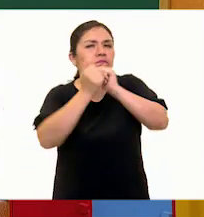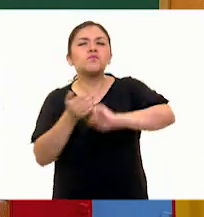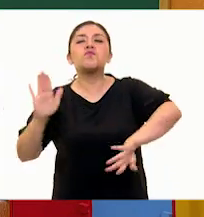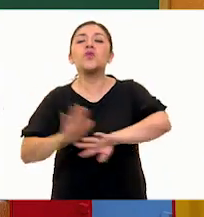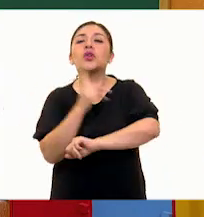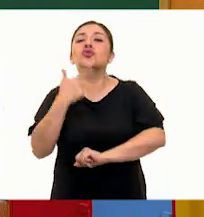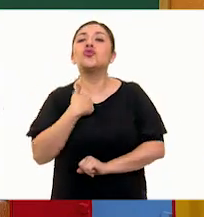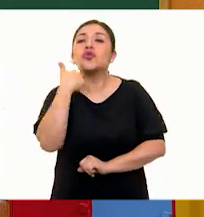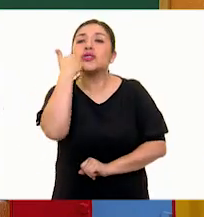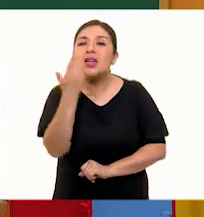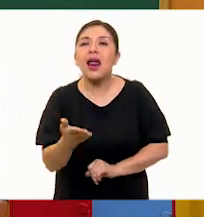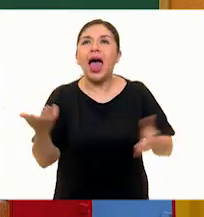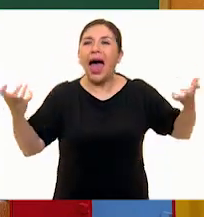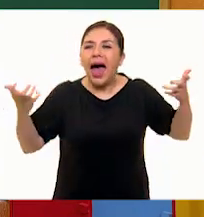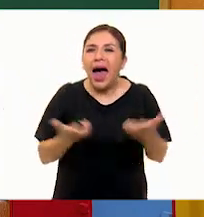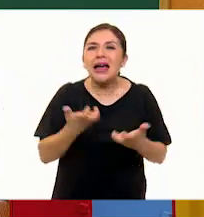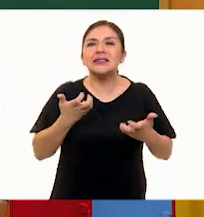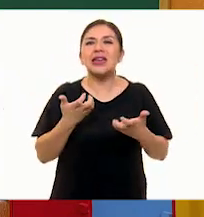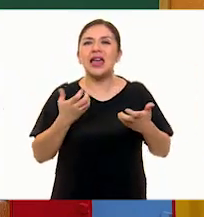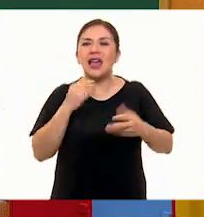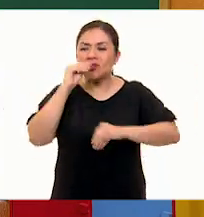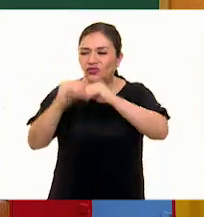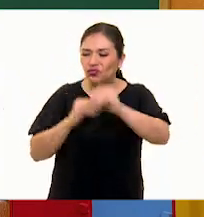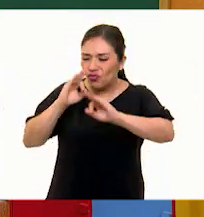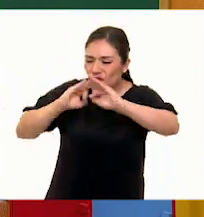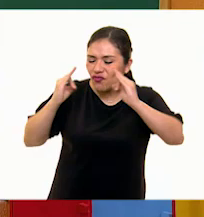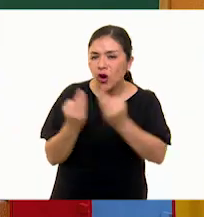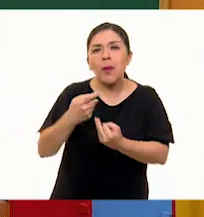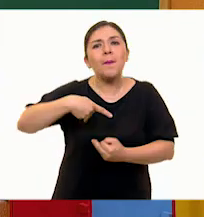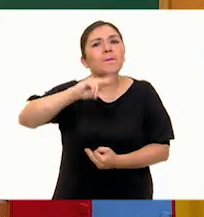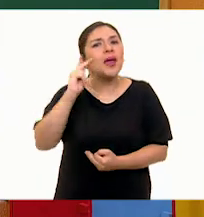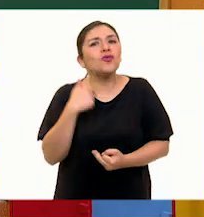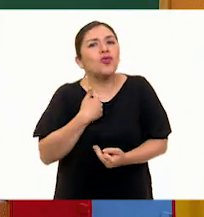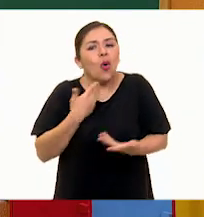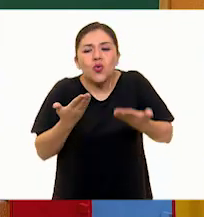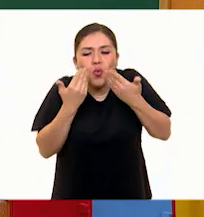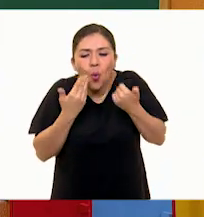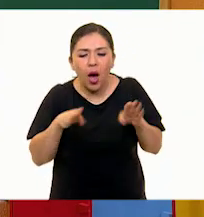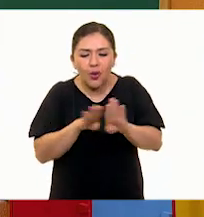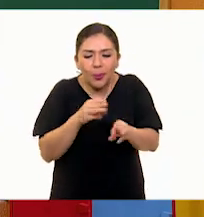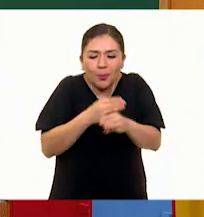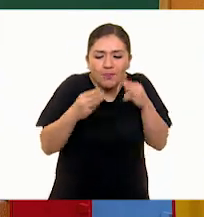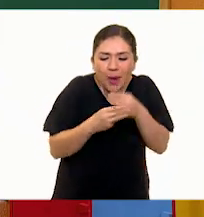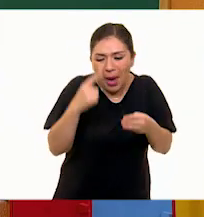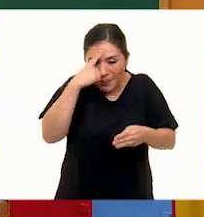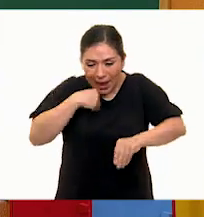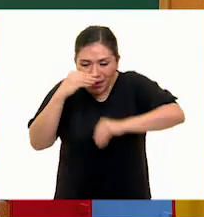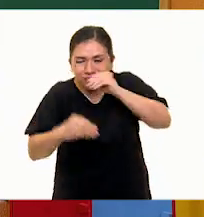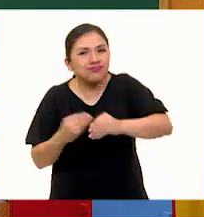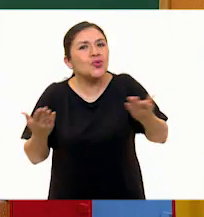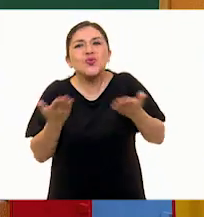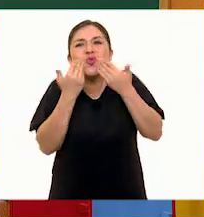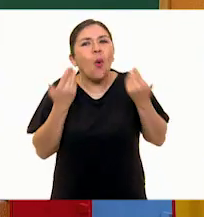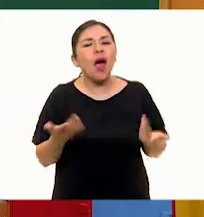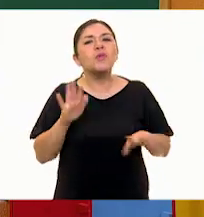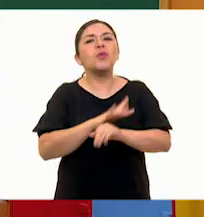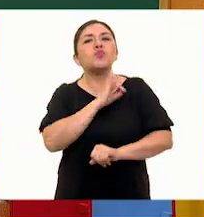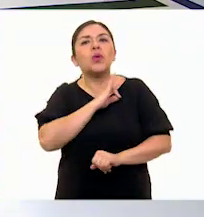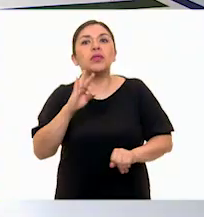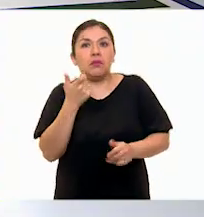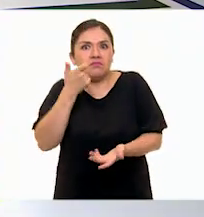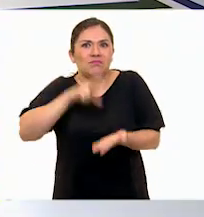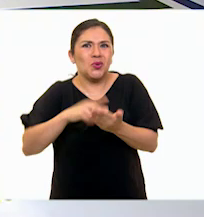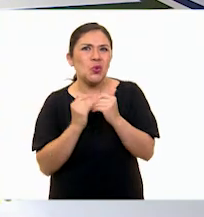de que yo quería realizar esculturas pero no tenía los medios adecuados para poderla producir porque además podía ser algo